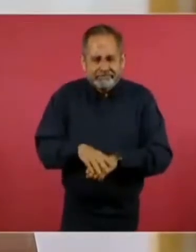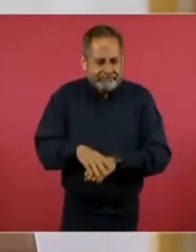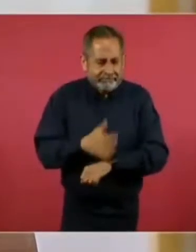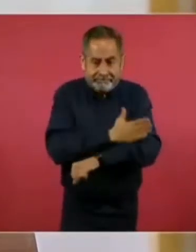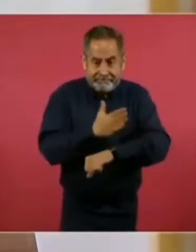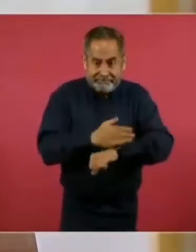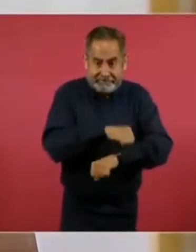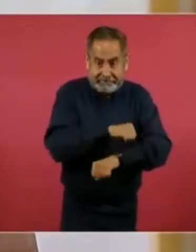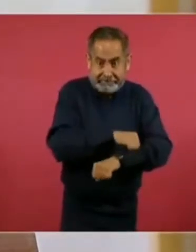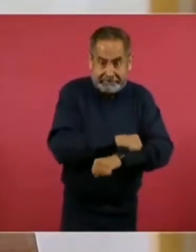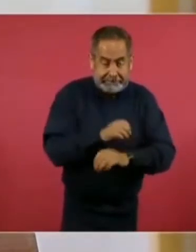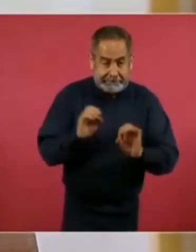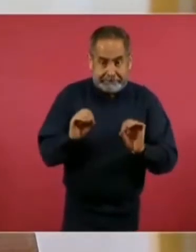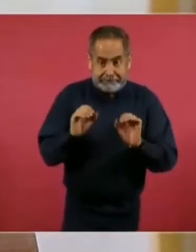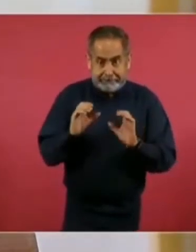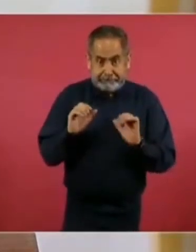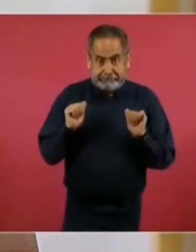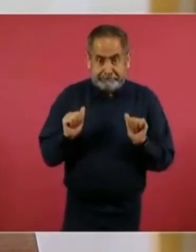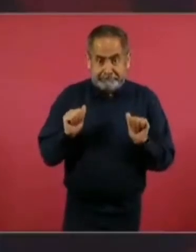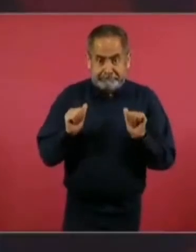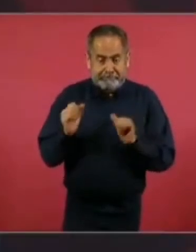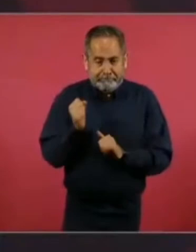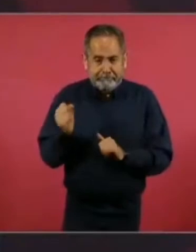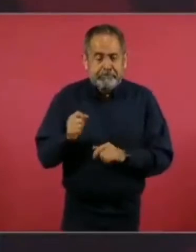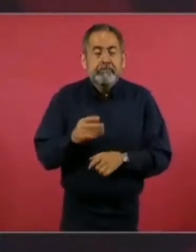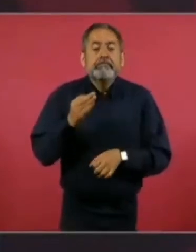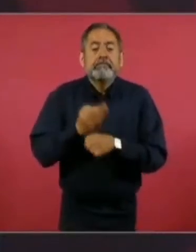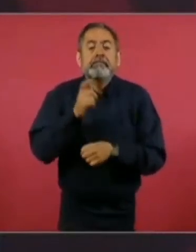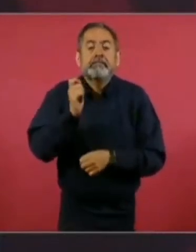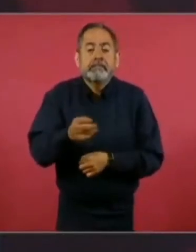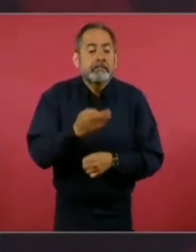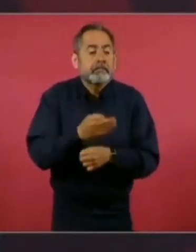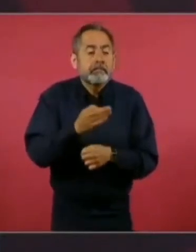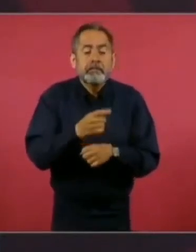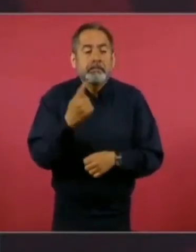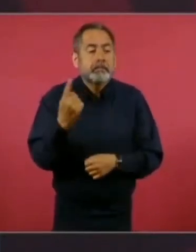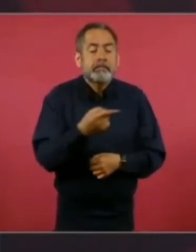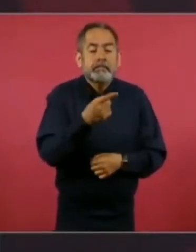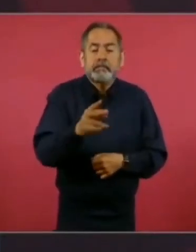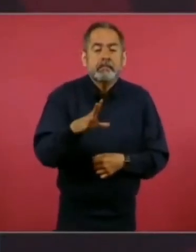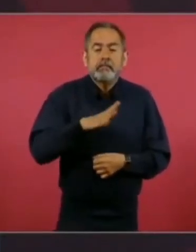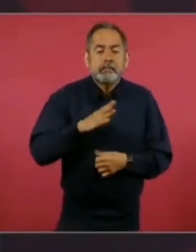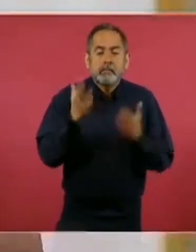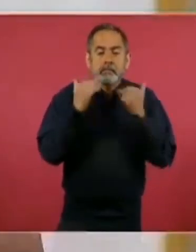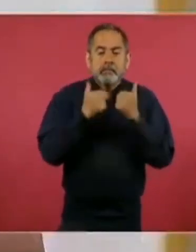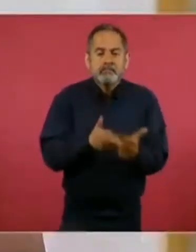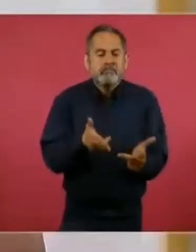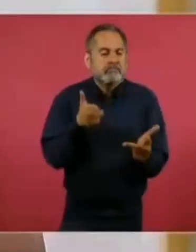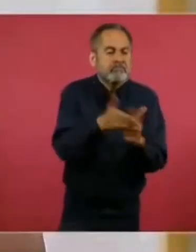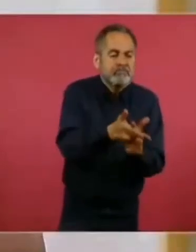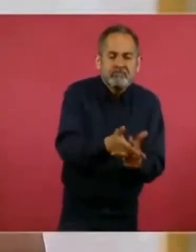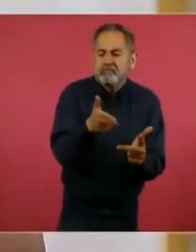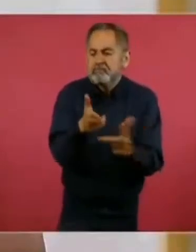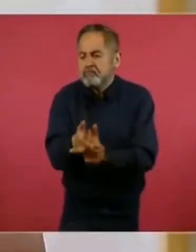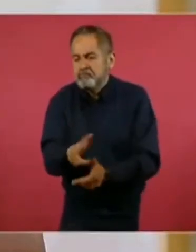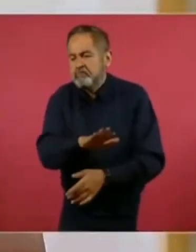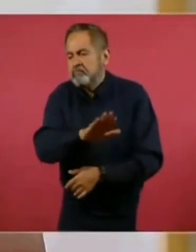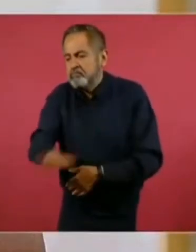Es que no hemos tenido asesinatos de